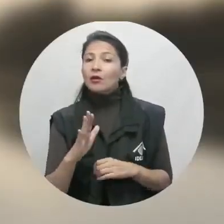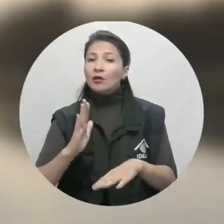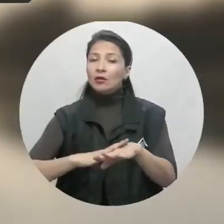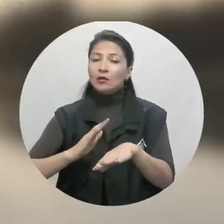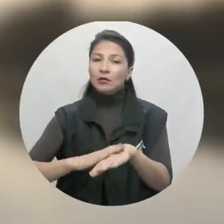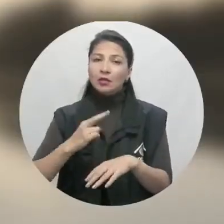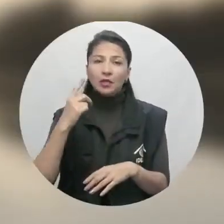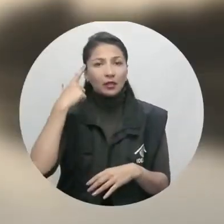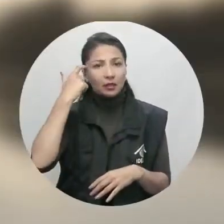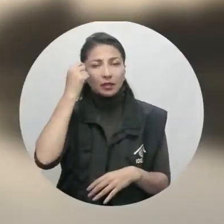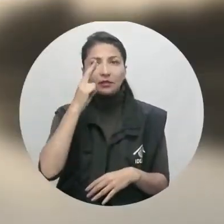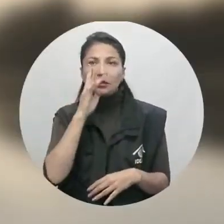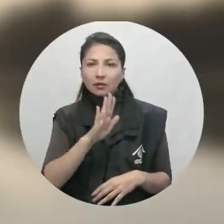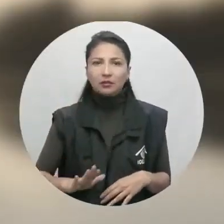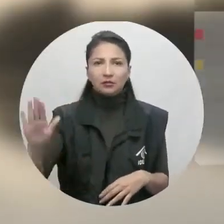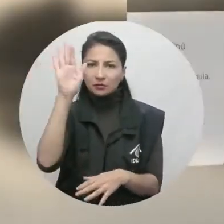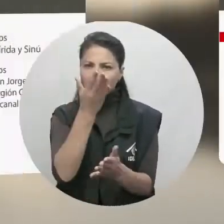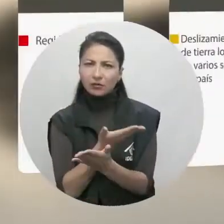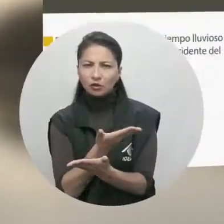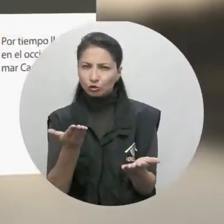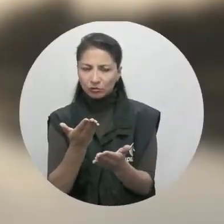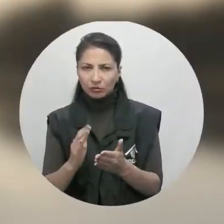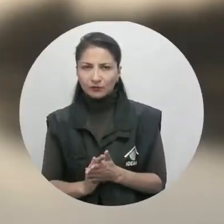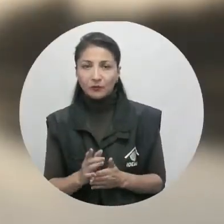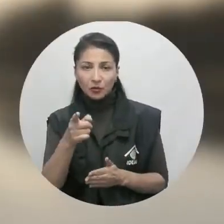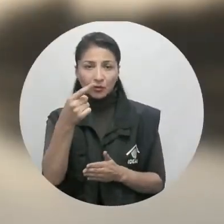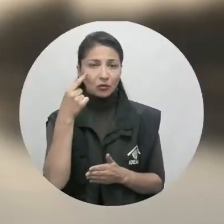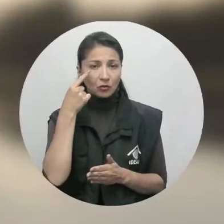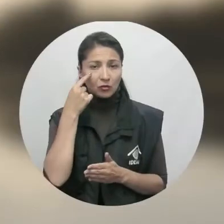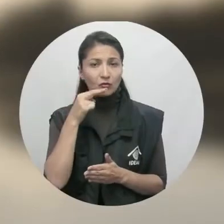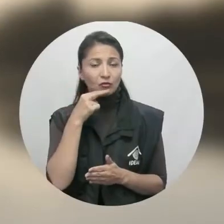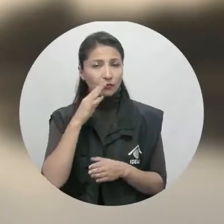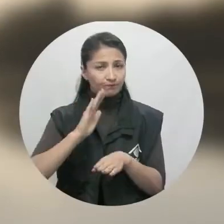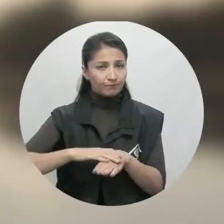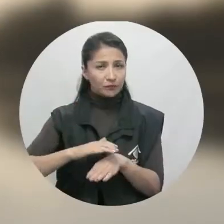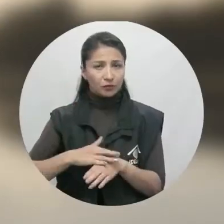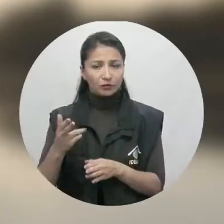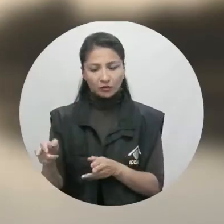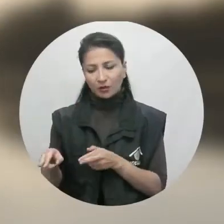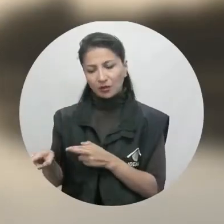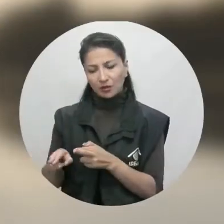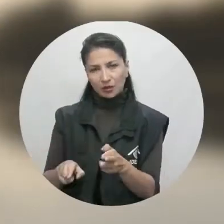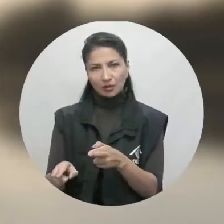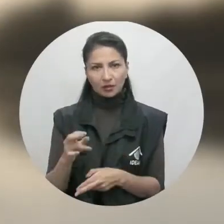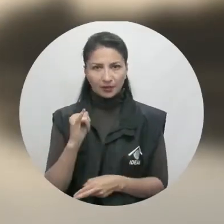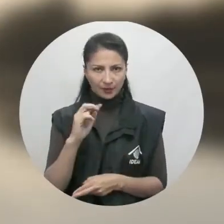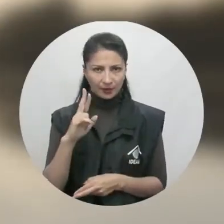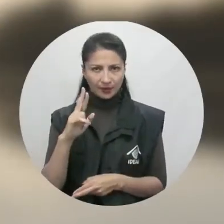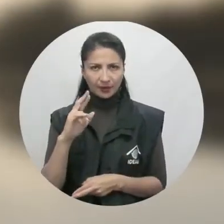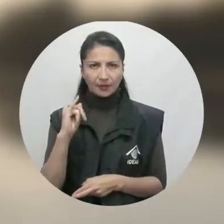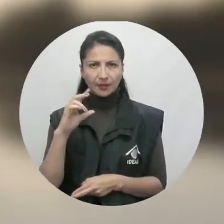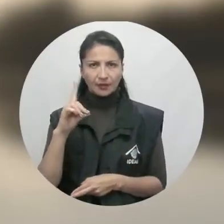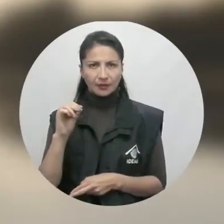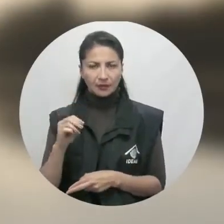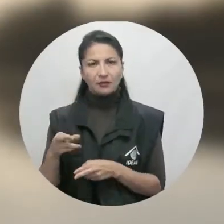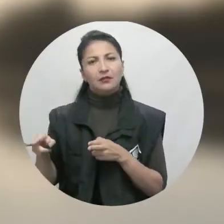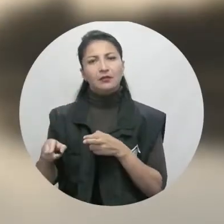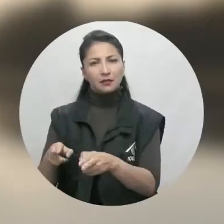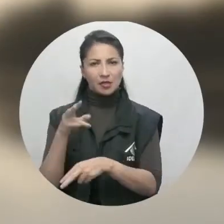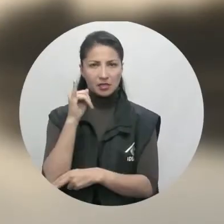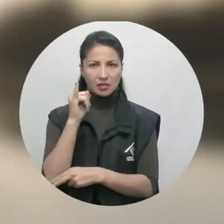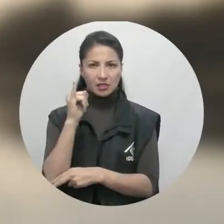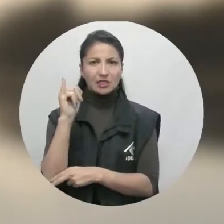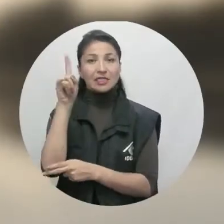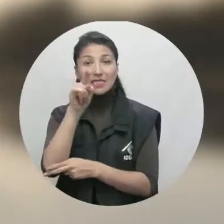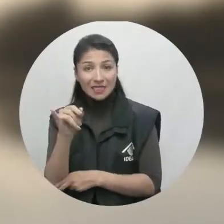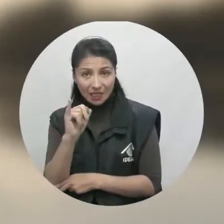jornada. Ahora, mucha atención a las principales alertas para hoy a nivel nacional. Alerta roja por alta posibilidad de crecientes en los